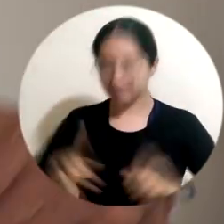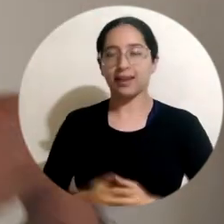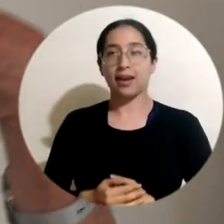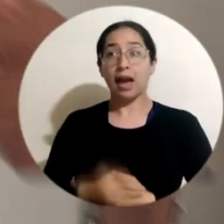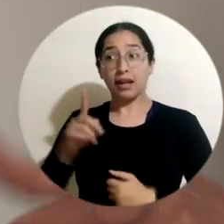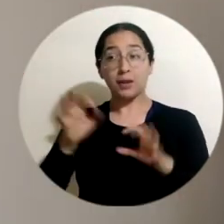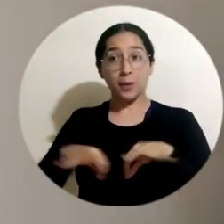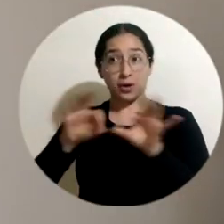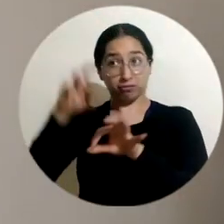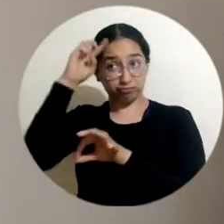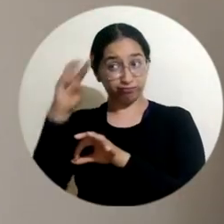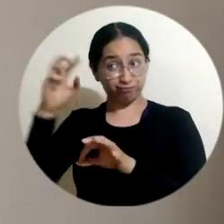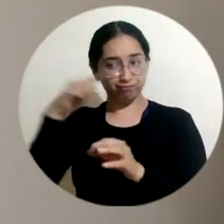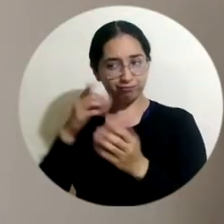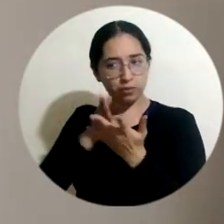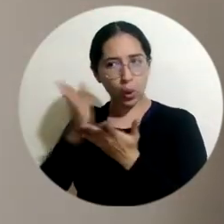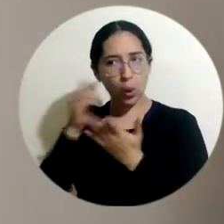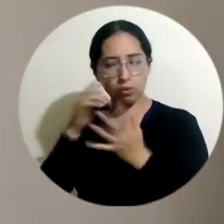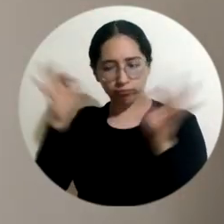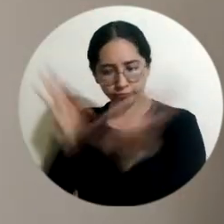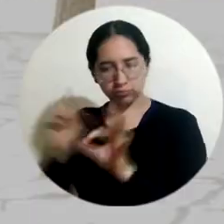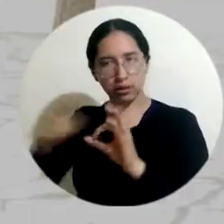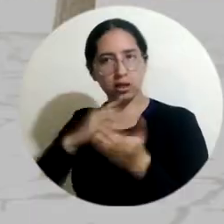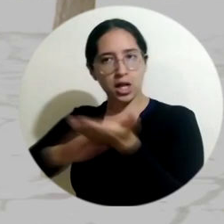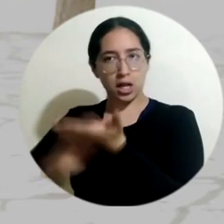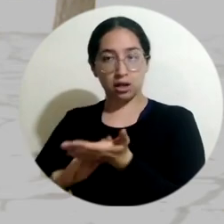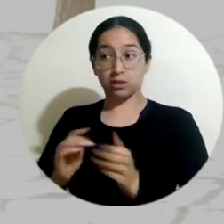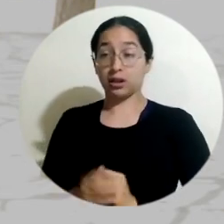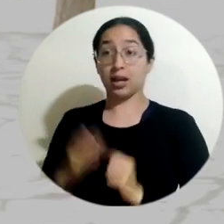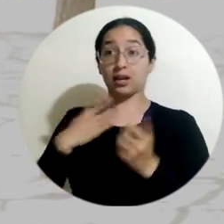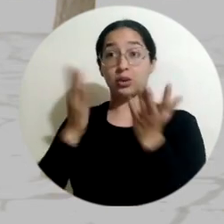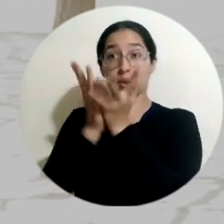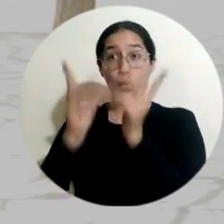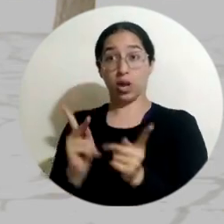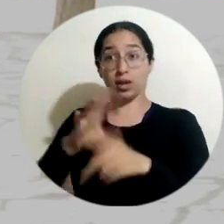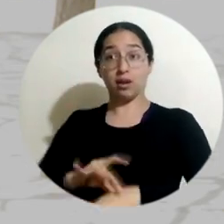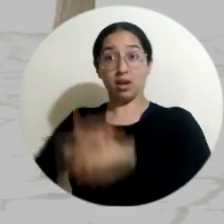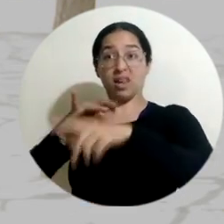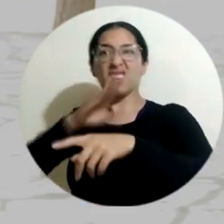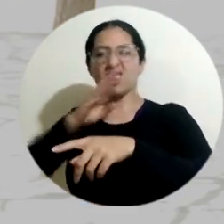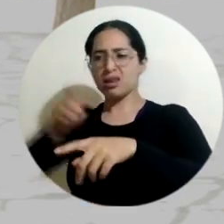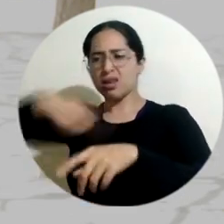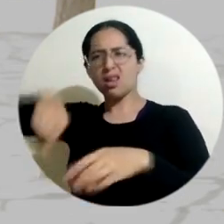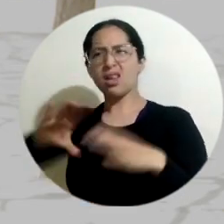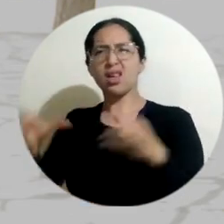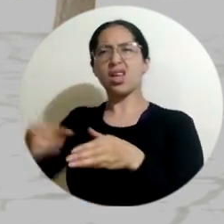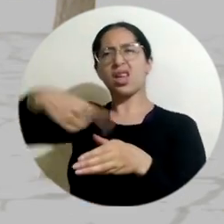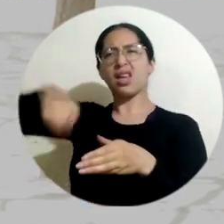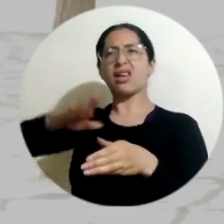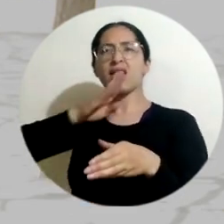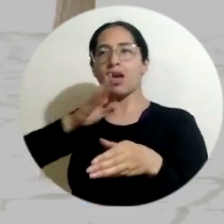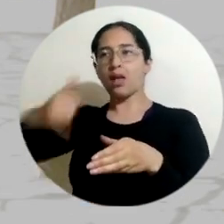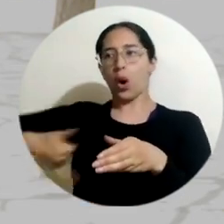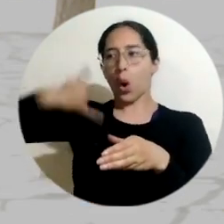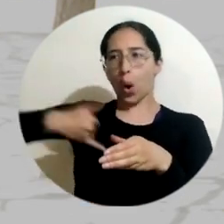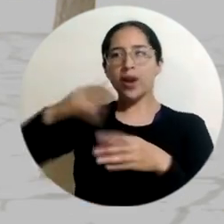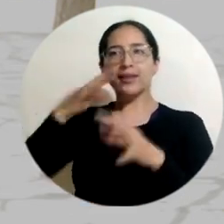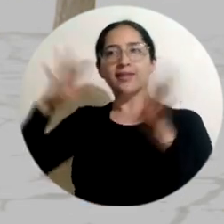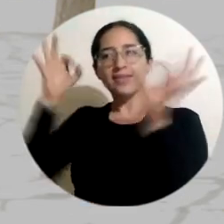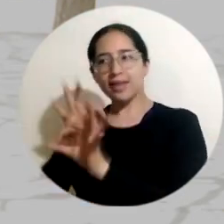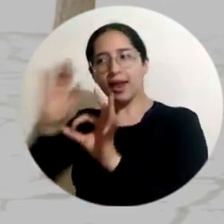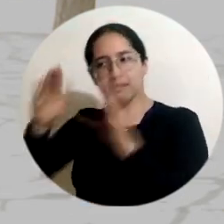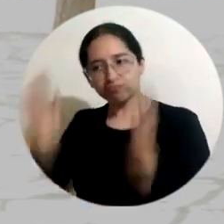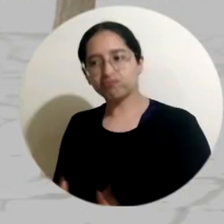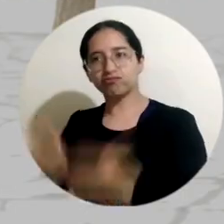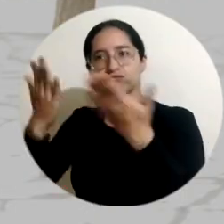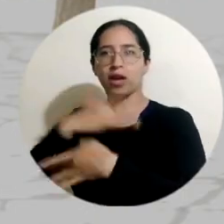transcurso de su vida profesional, de servir. Nuestros estudiantes de medicina son jóvenes que se interesan por el cuidado de